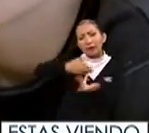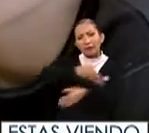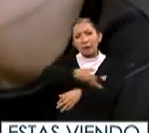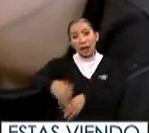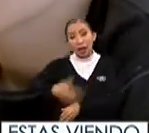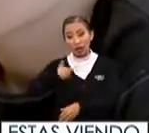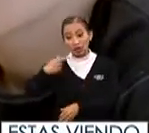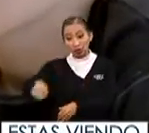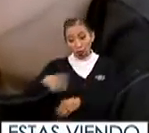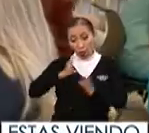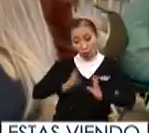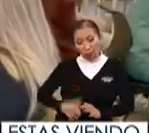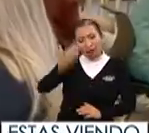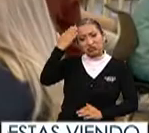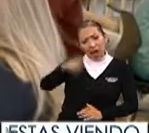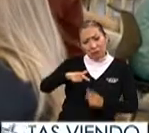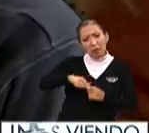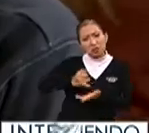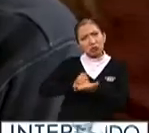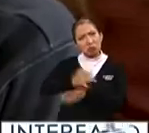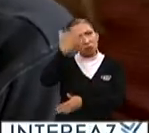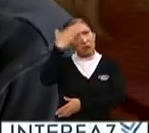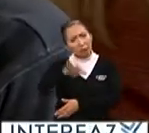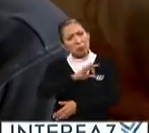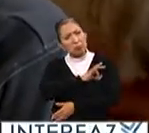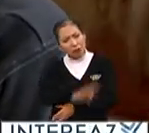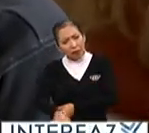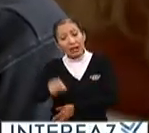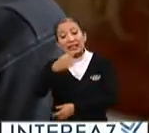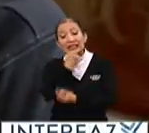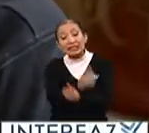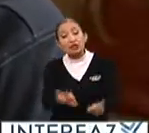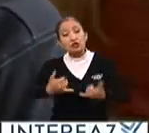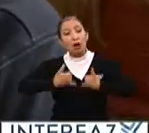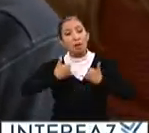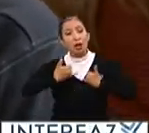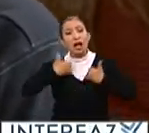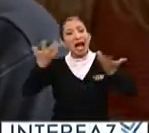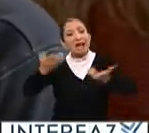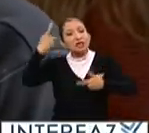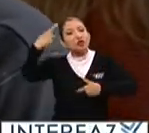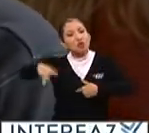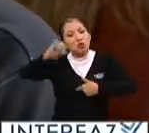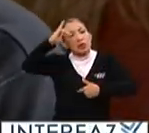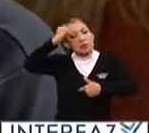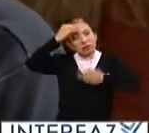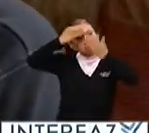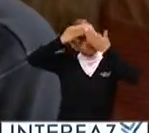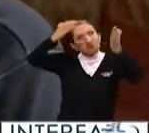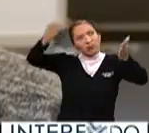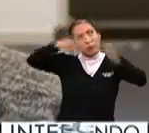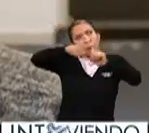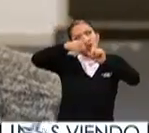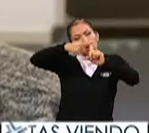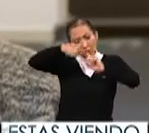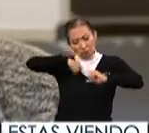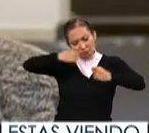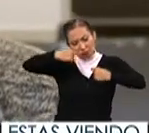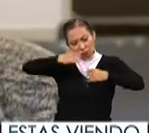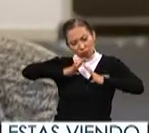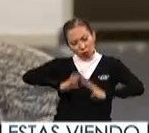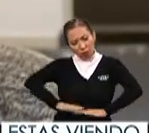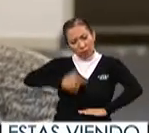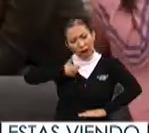Empoderados de su cuerpo y de sus decisiones, los niños y jóvenes construyen una imagen positiva de sí mismos